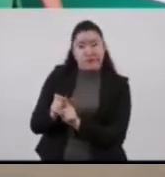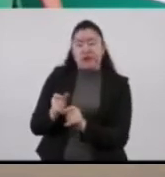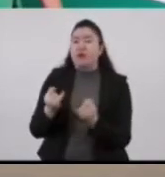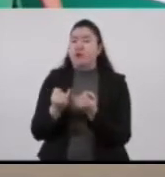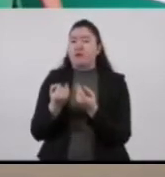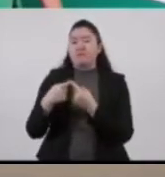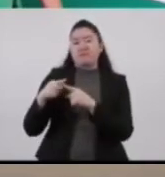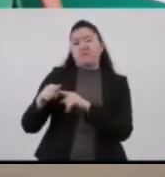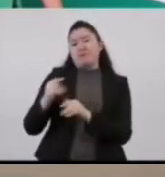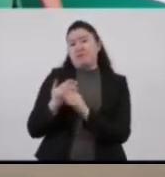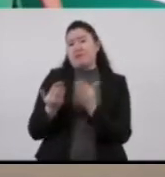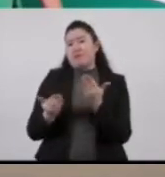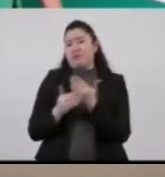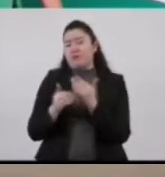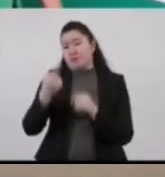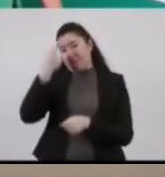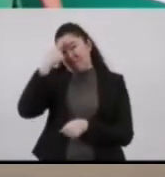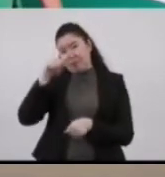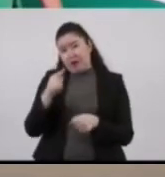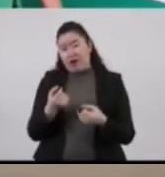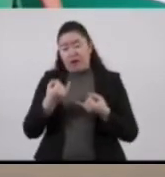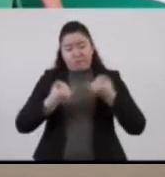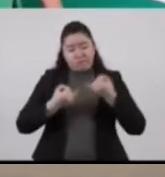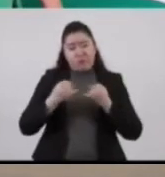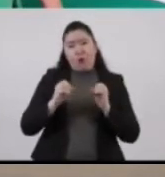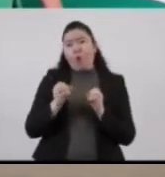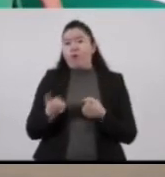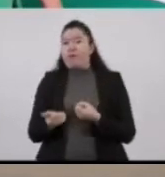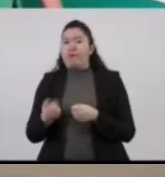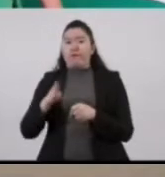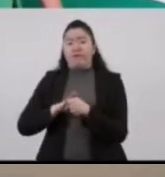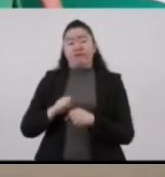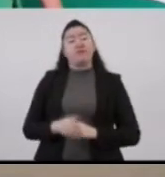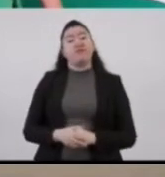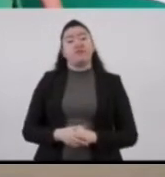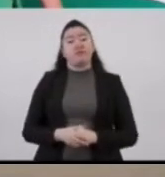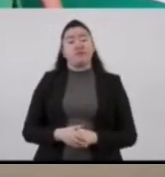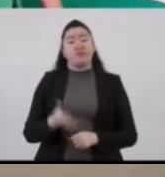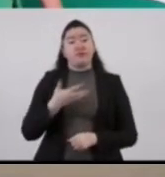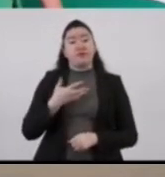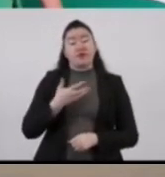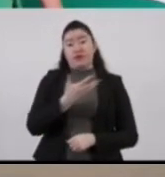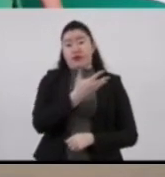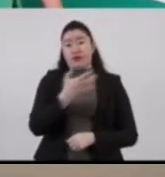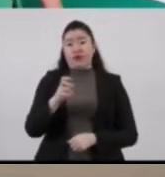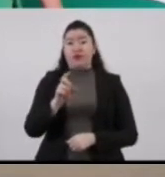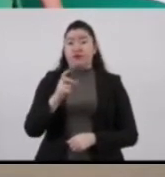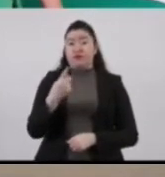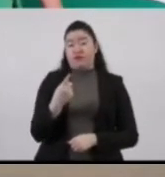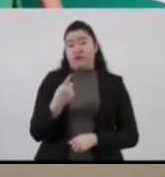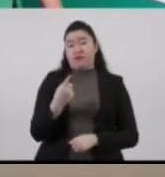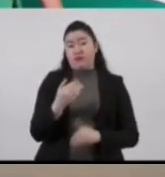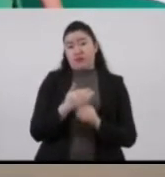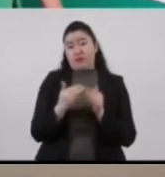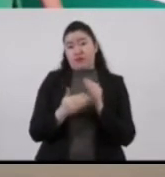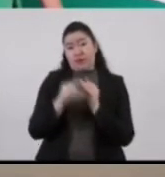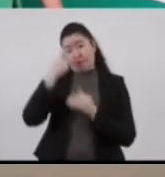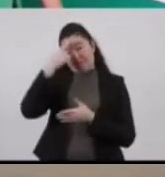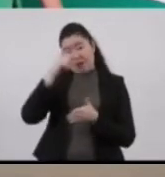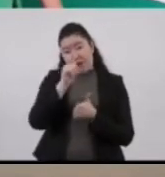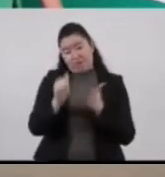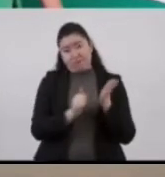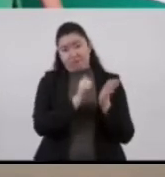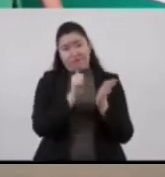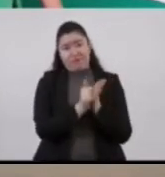administrativo y judicial. También hemos generado finalmente 531 gestiones de actos de registro civil